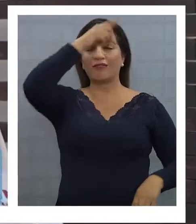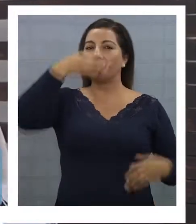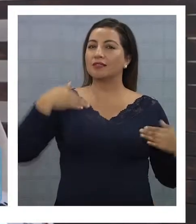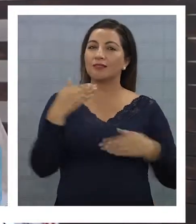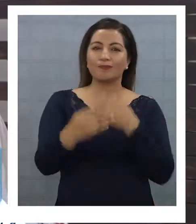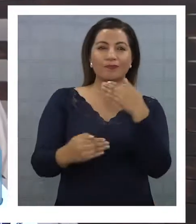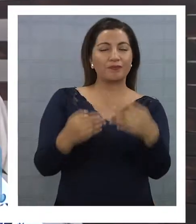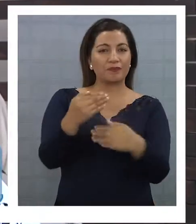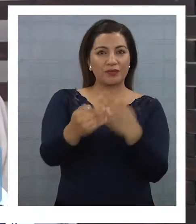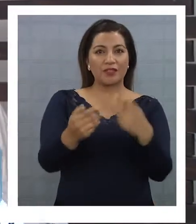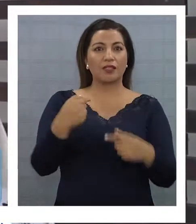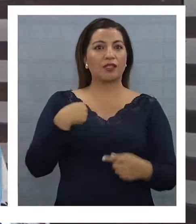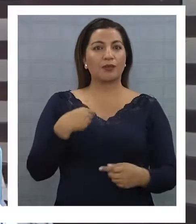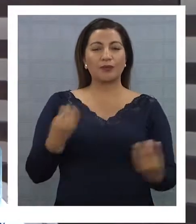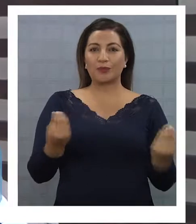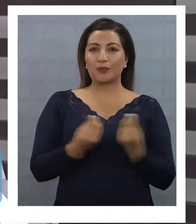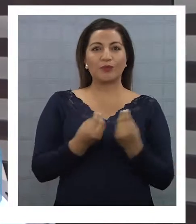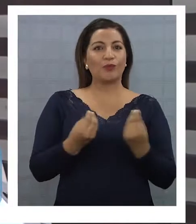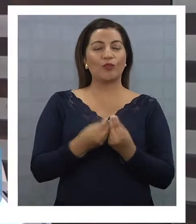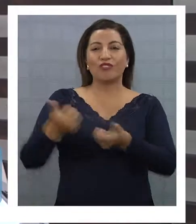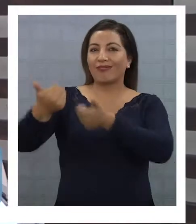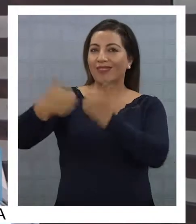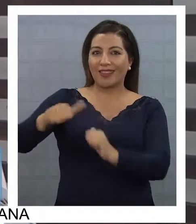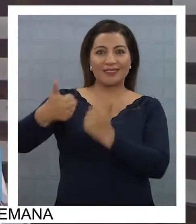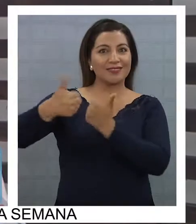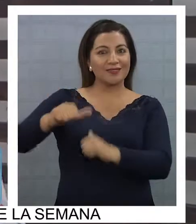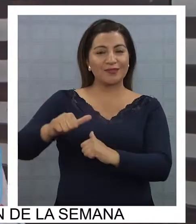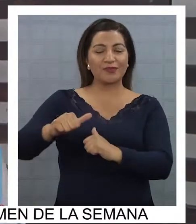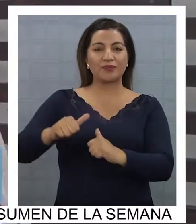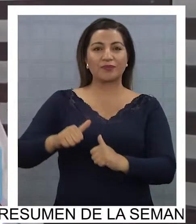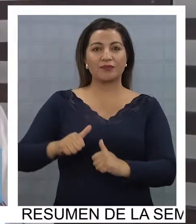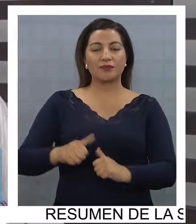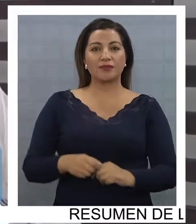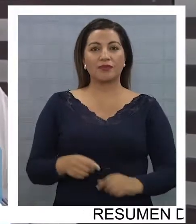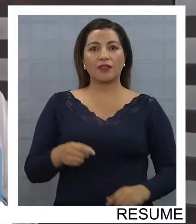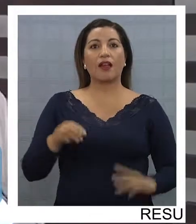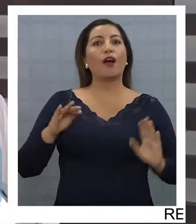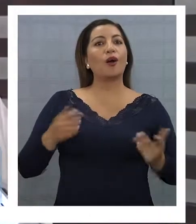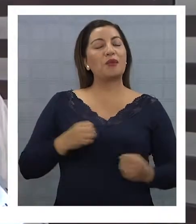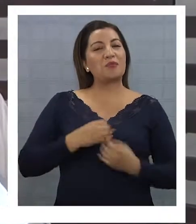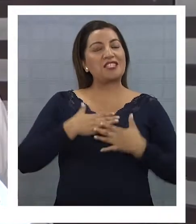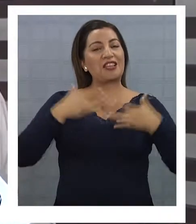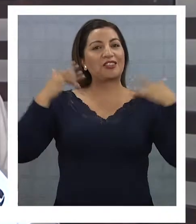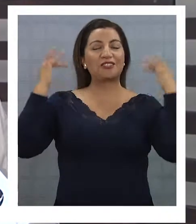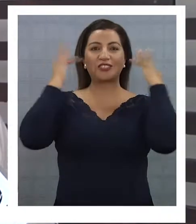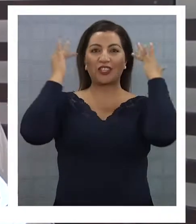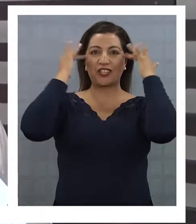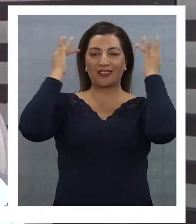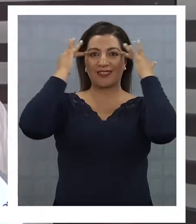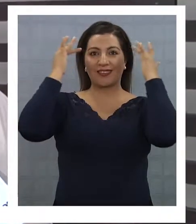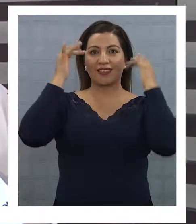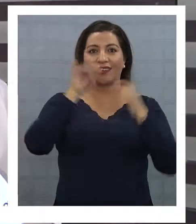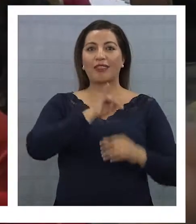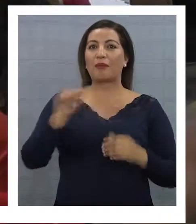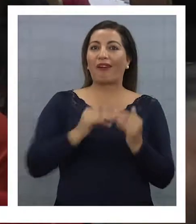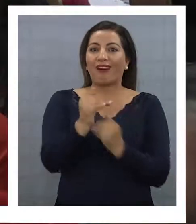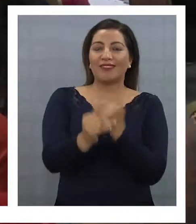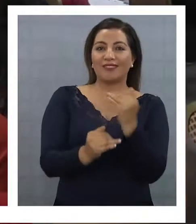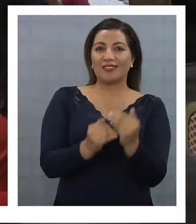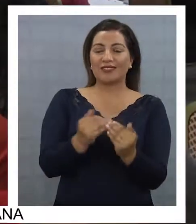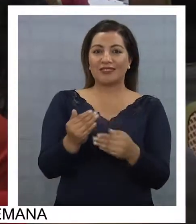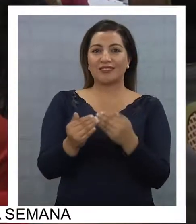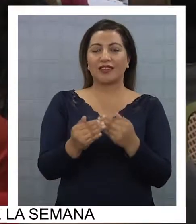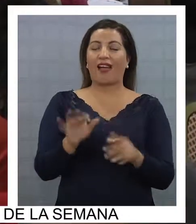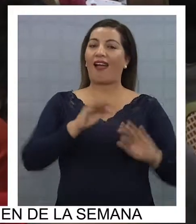lleno de desafíos, pero ahora me siento contento después de haber superado, estar